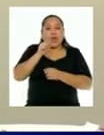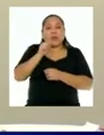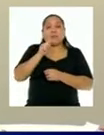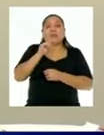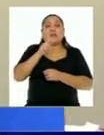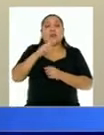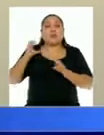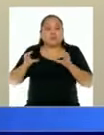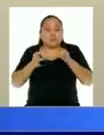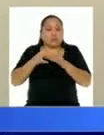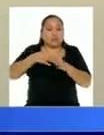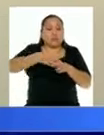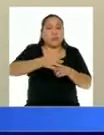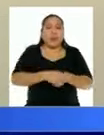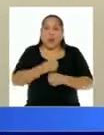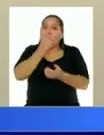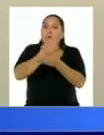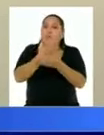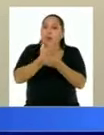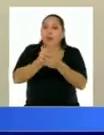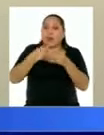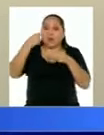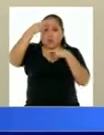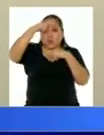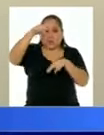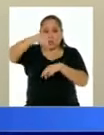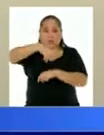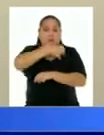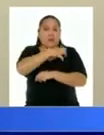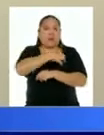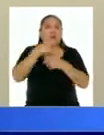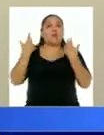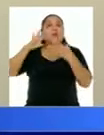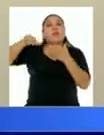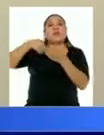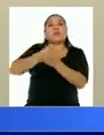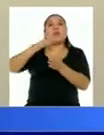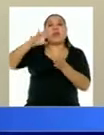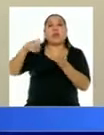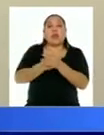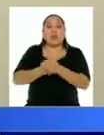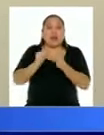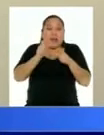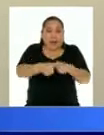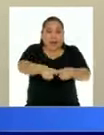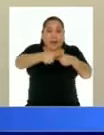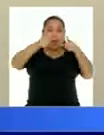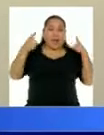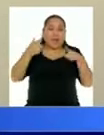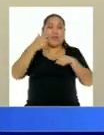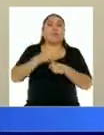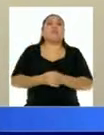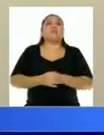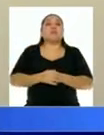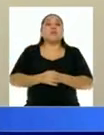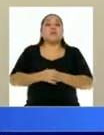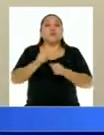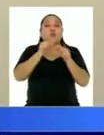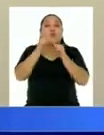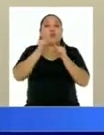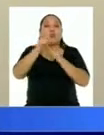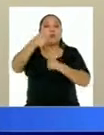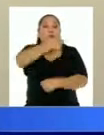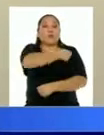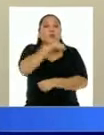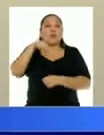casos, las buenas noticias son que en el mes de mayo están llegando lotes significativos de ambas vacunas que van a permitir